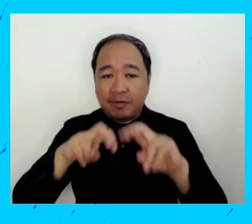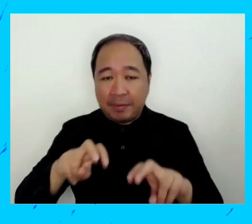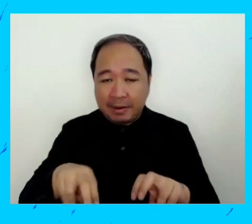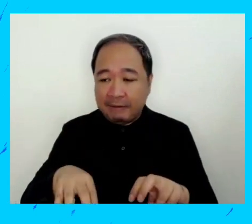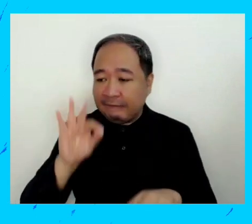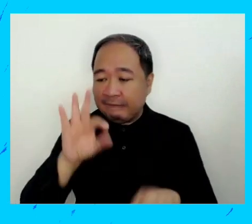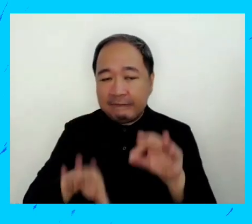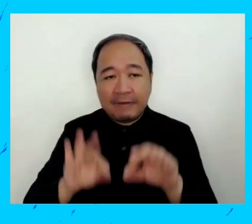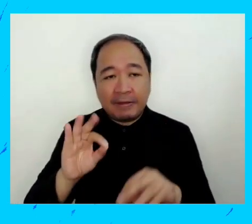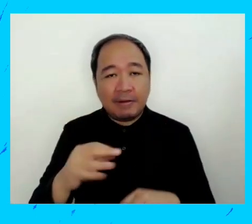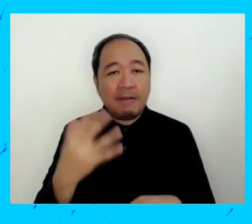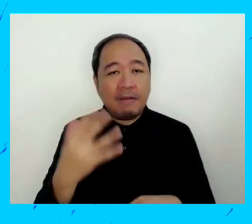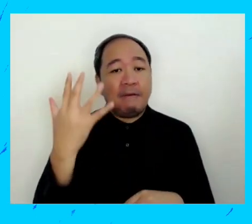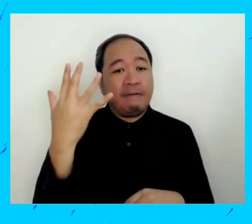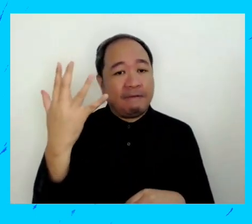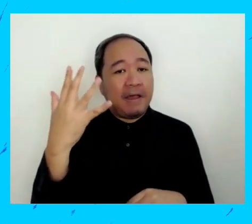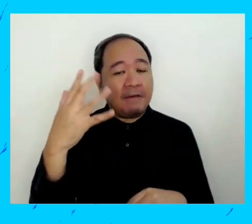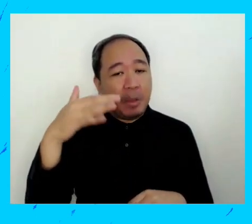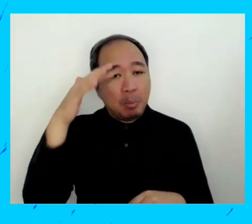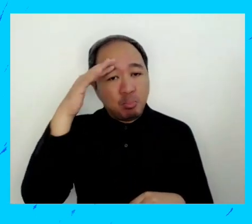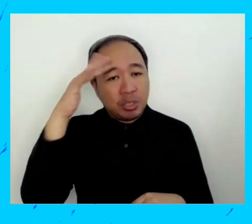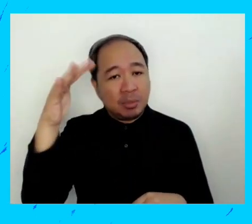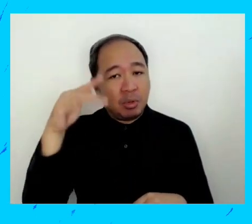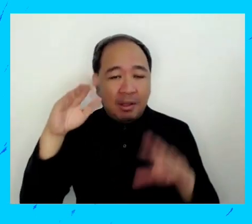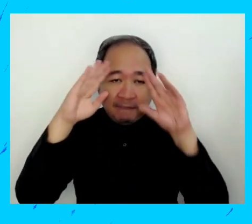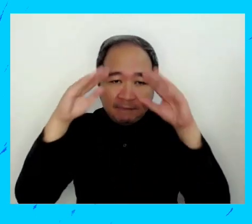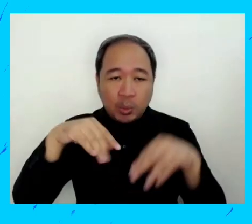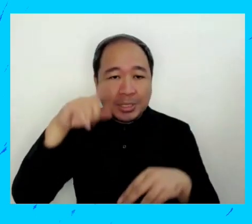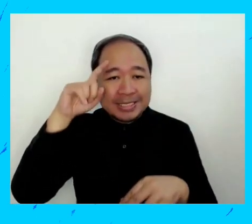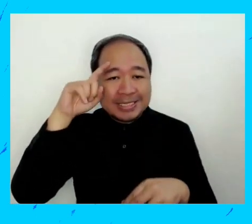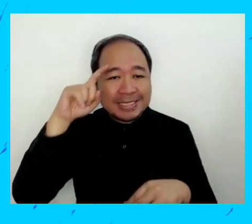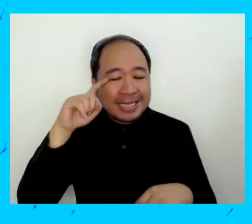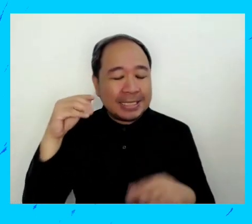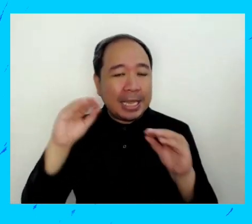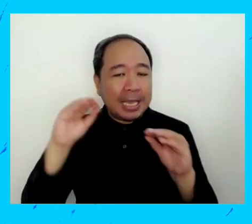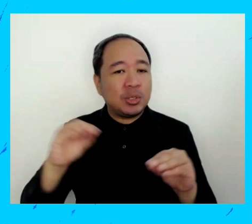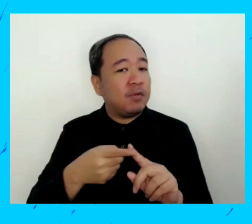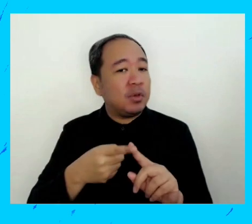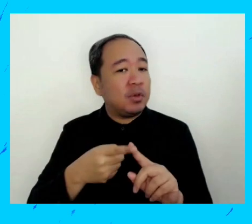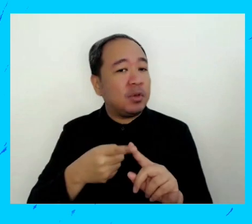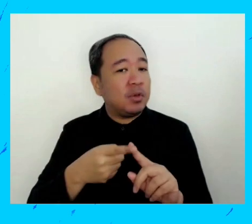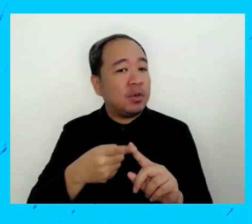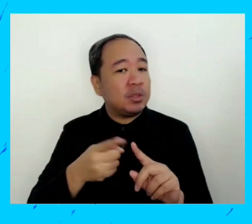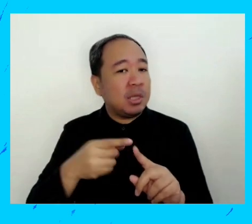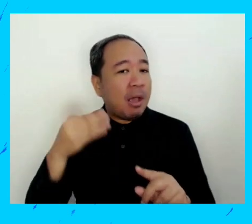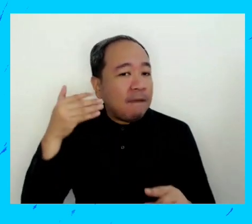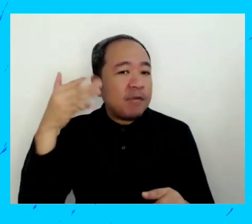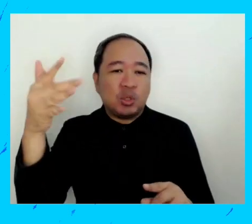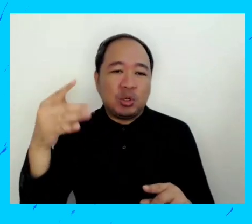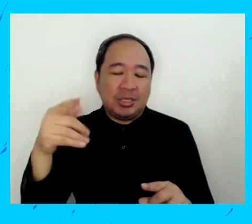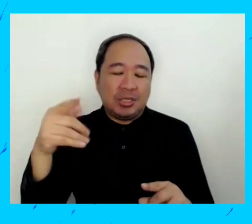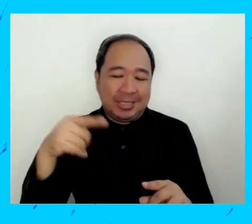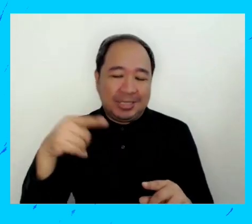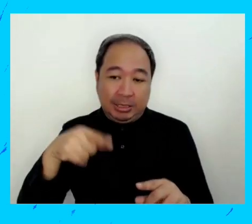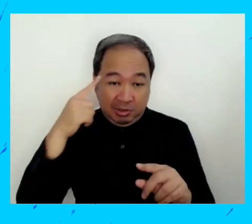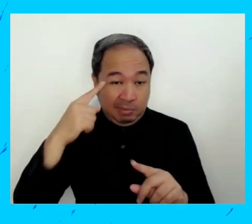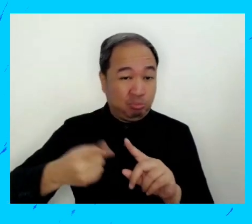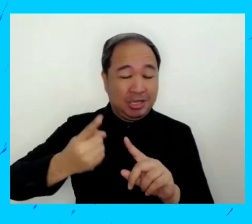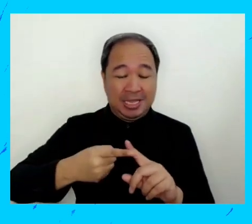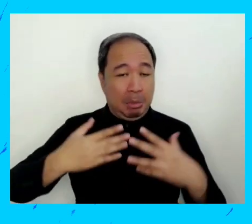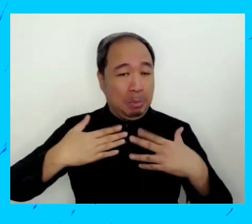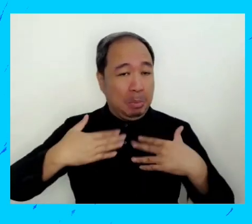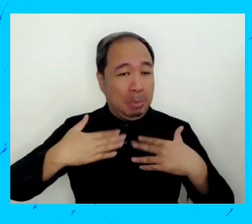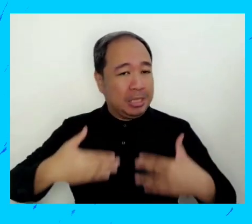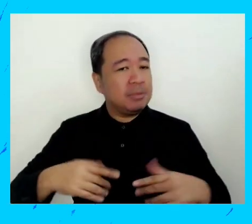cinco principios claves es más que la biología